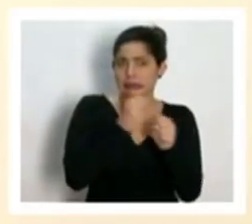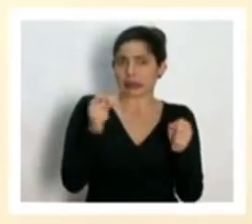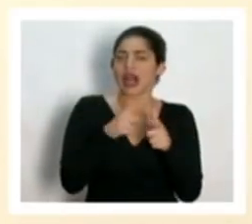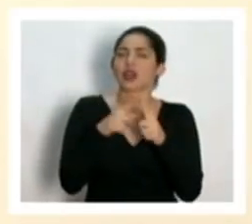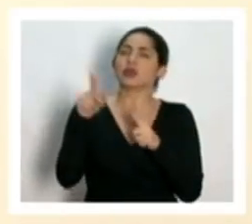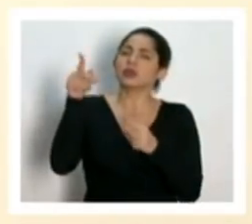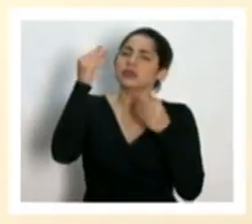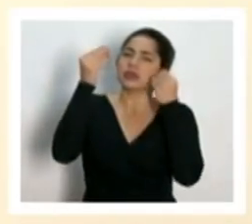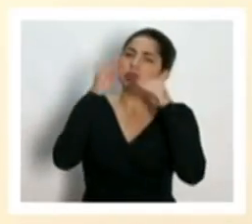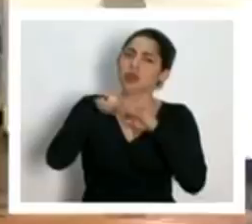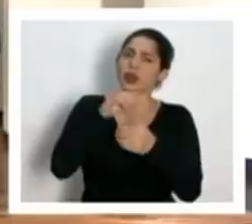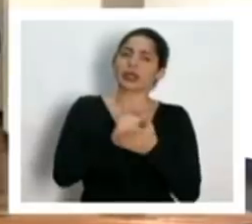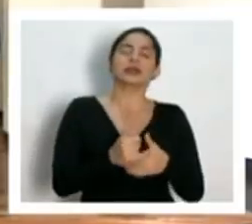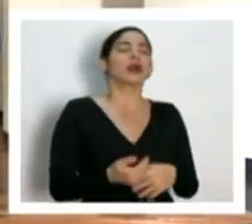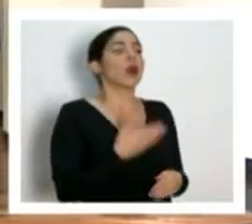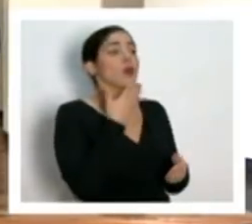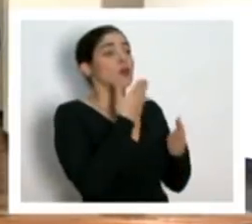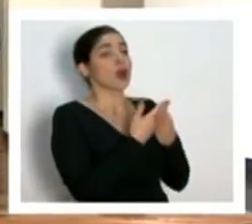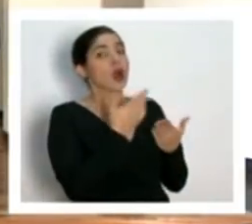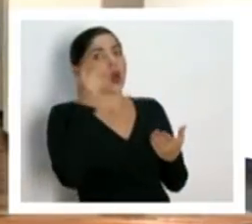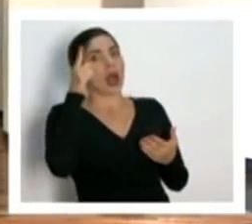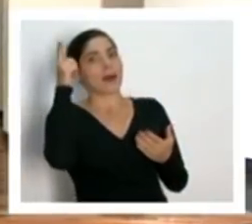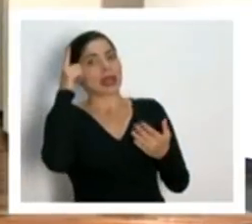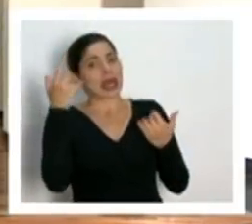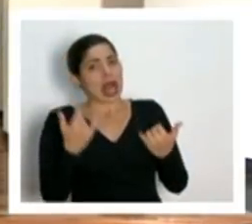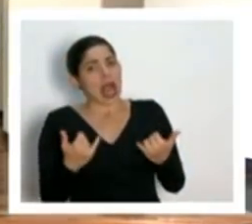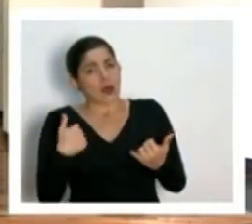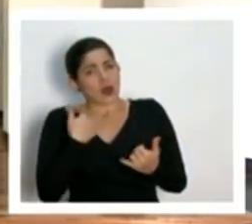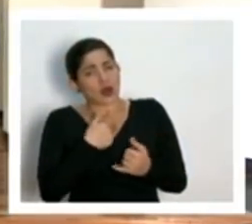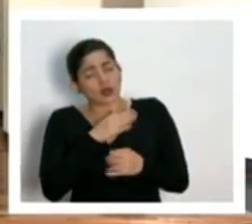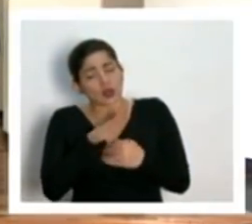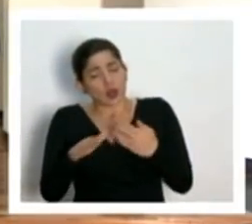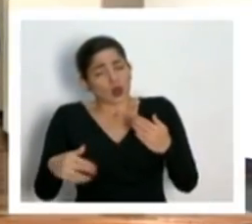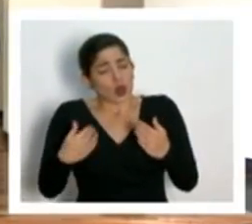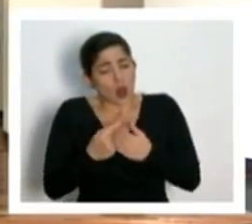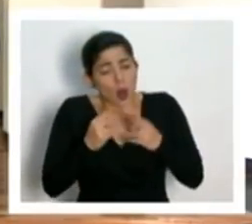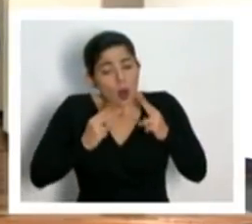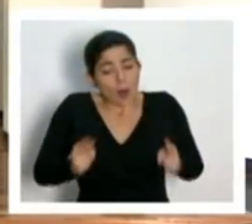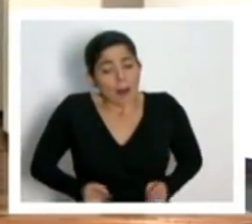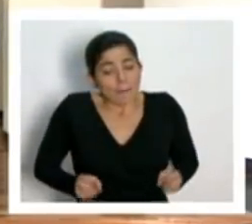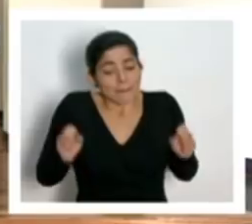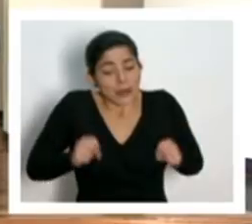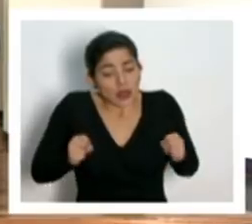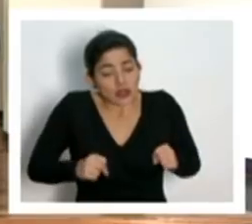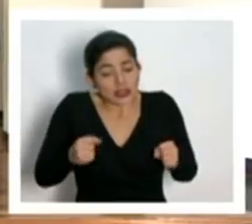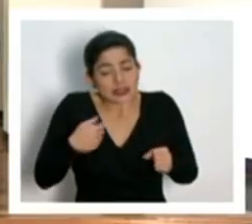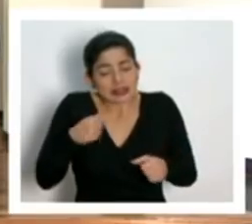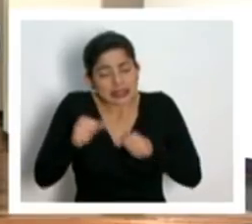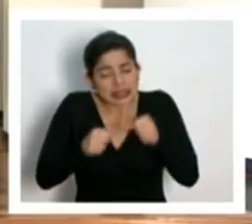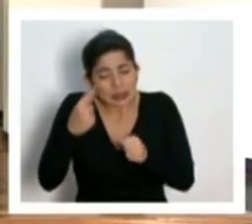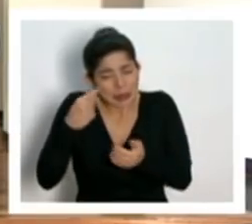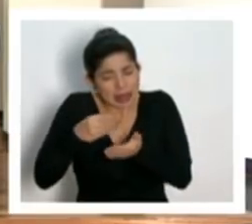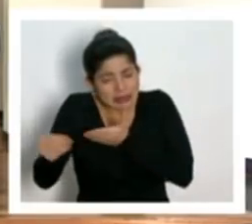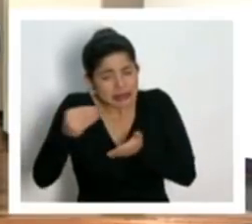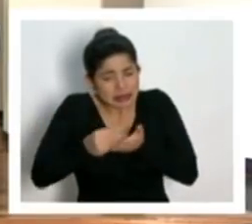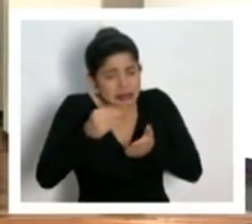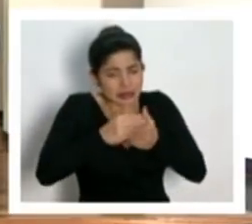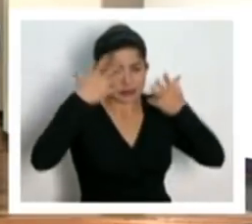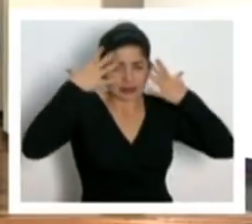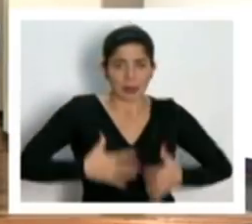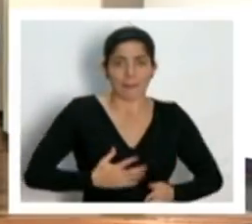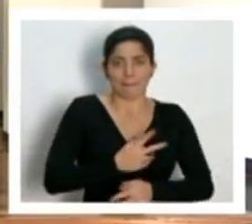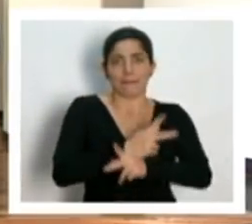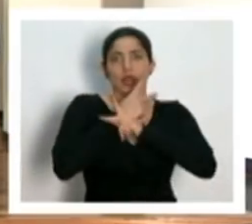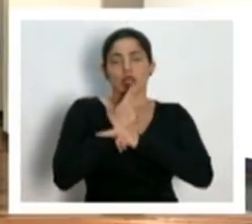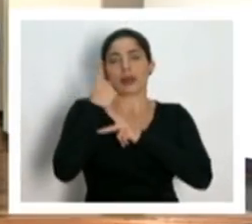en ese sentido bueno estamos haciendo obviamente todo lo humanamente posible por adquirir todo el equipo de protección que requieren nuestros